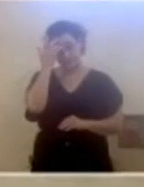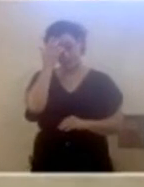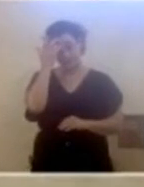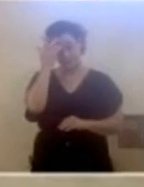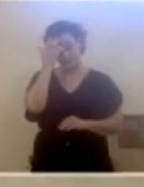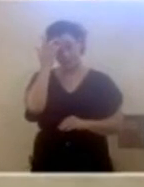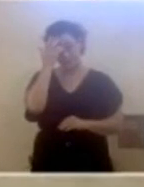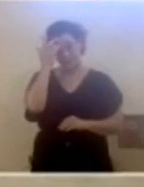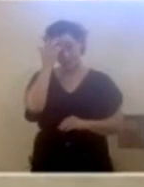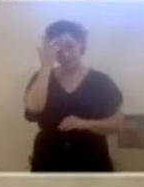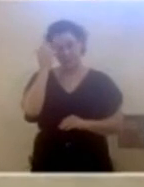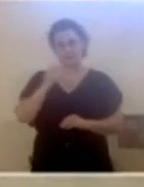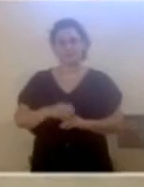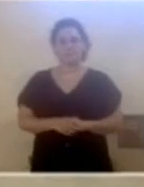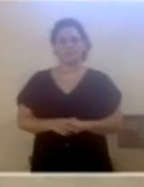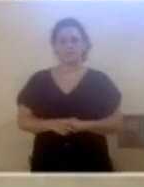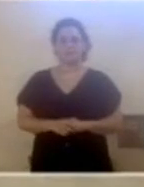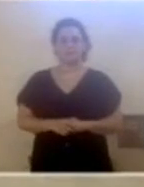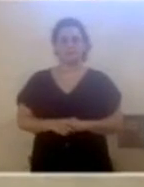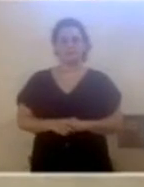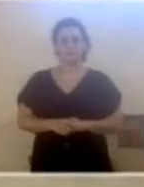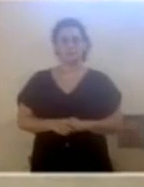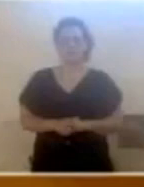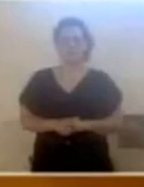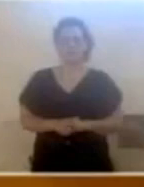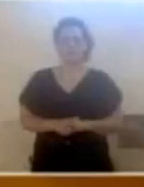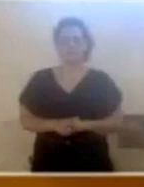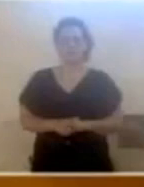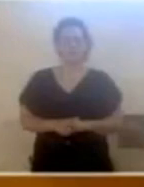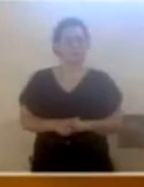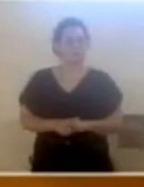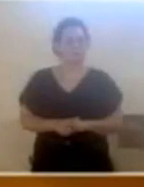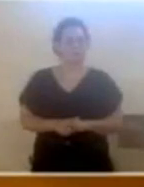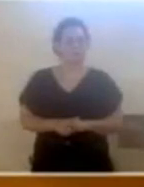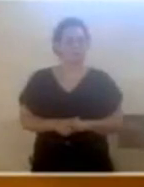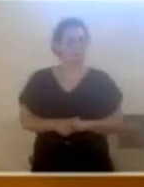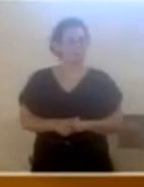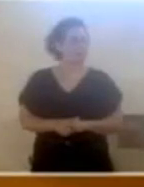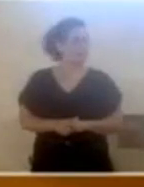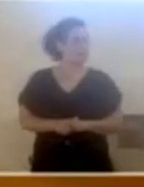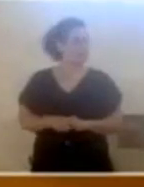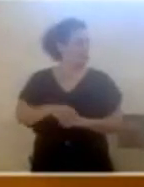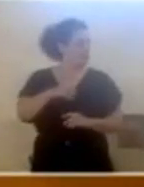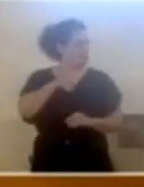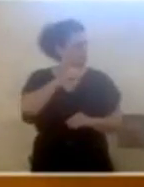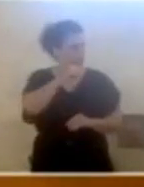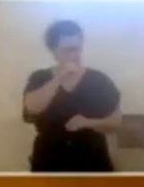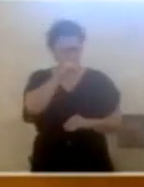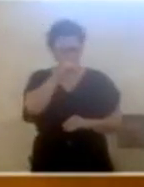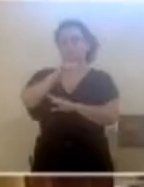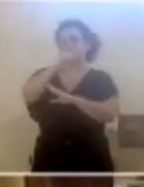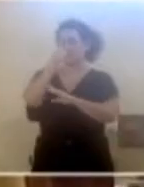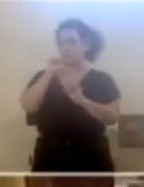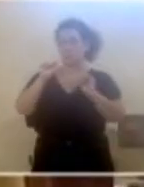El Consejo se constituye como un órgano consultivo de participación, información y formulación de propuestas sobre actuaciones,